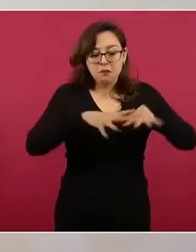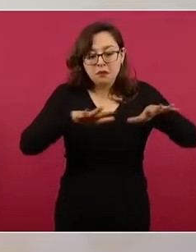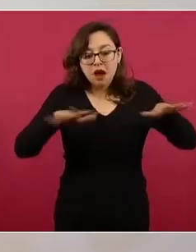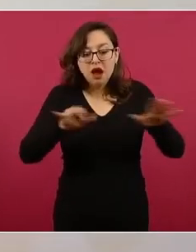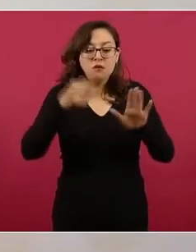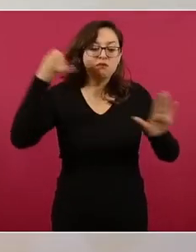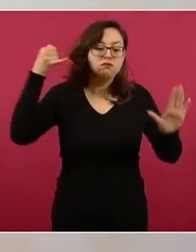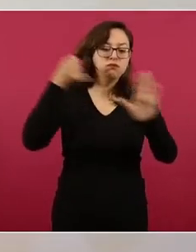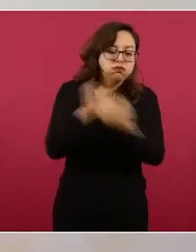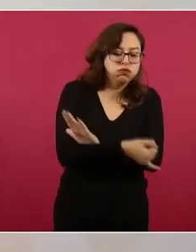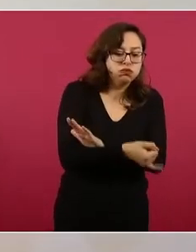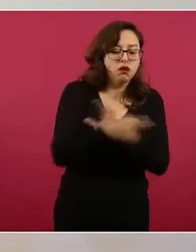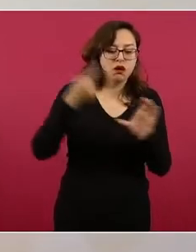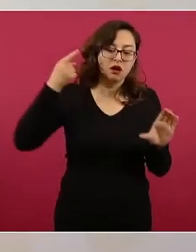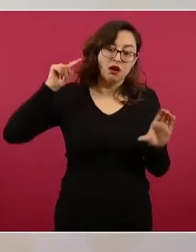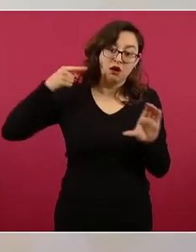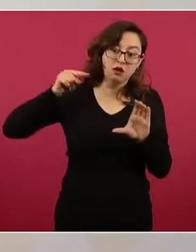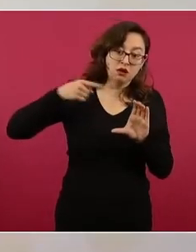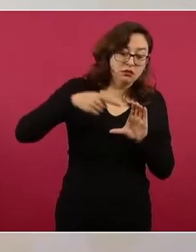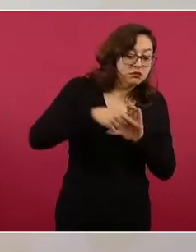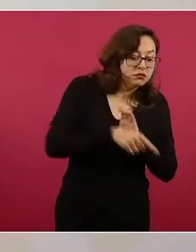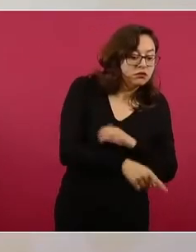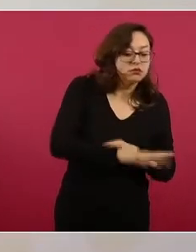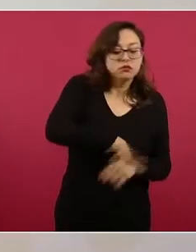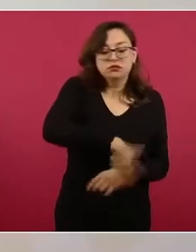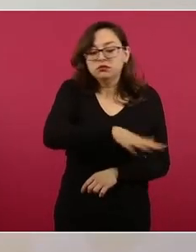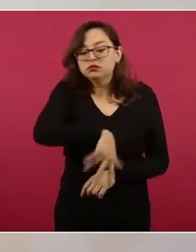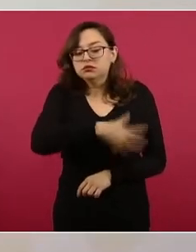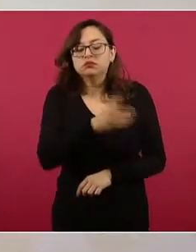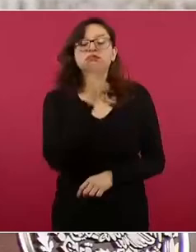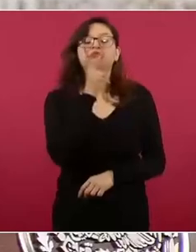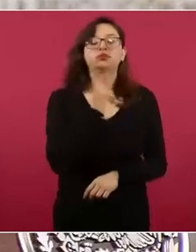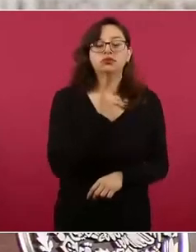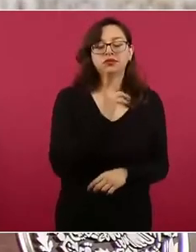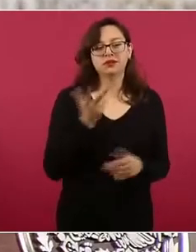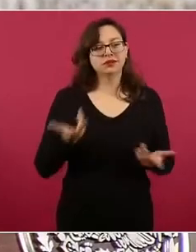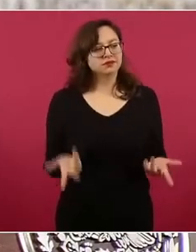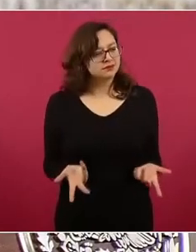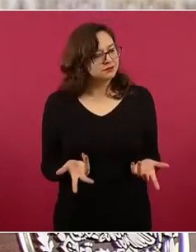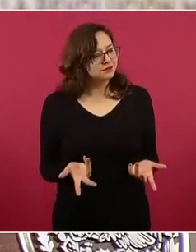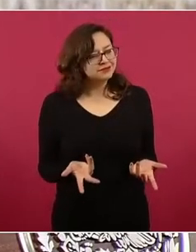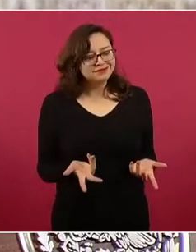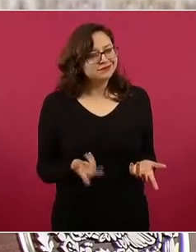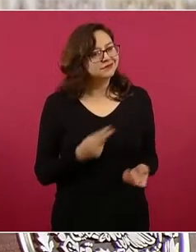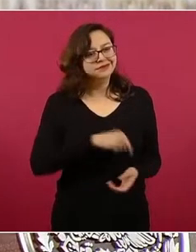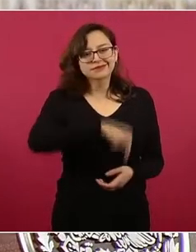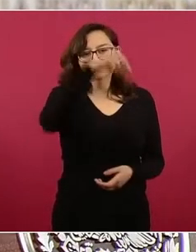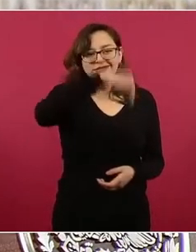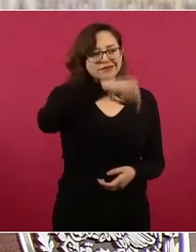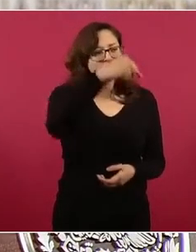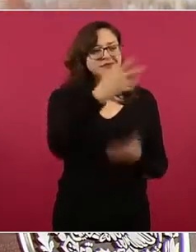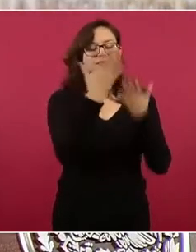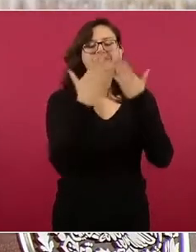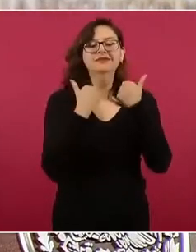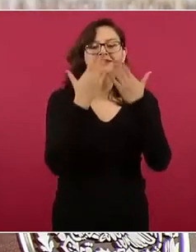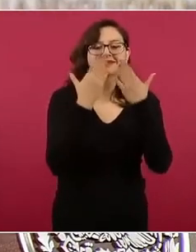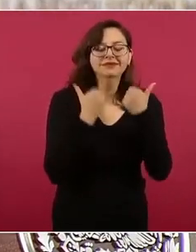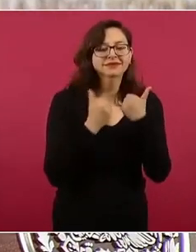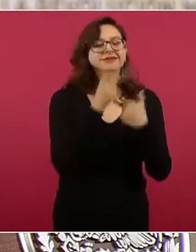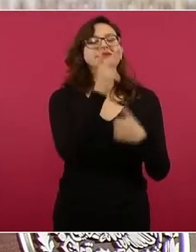o cuesta mucho extraerlo, ¿por qué hacían